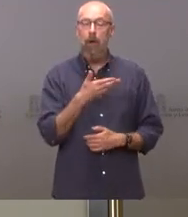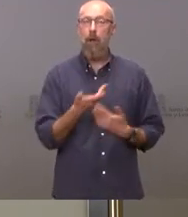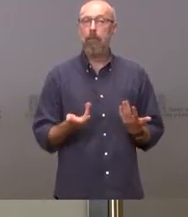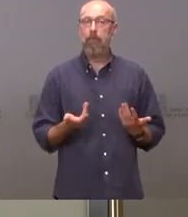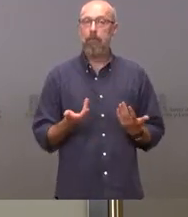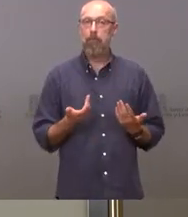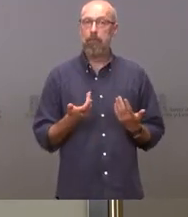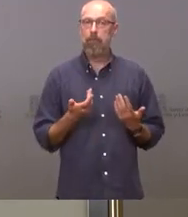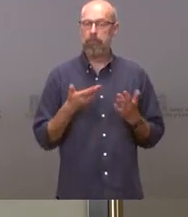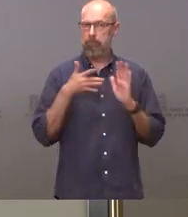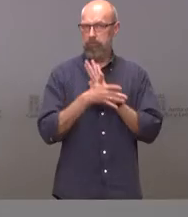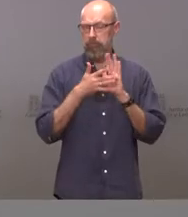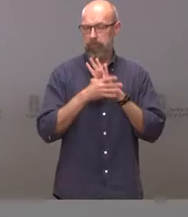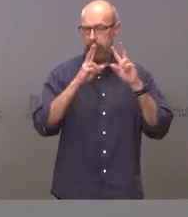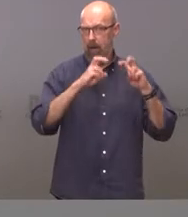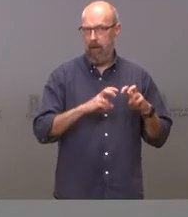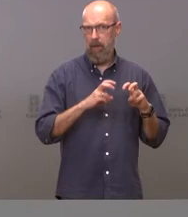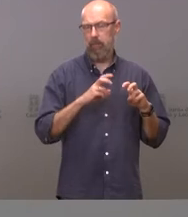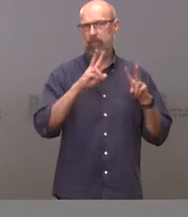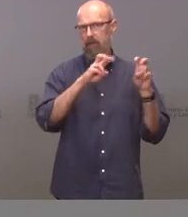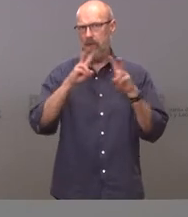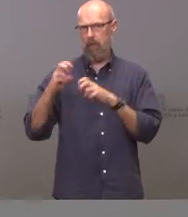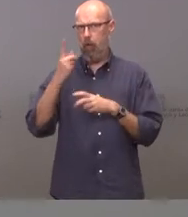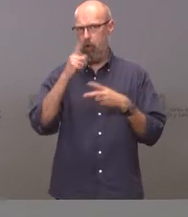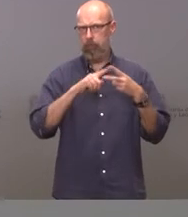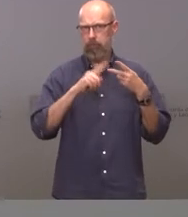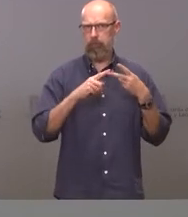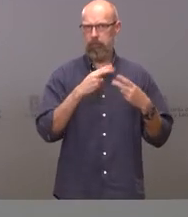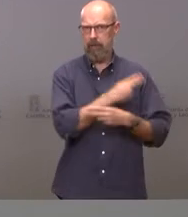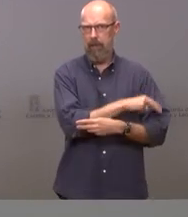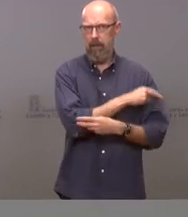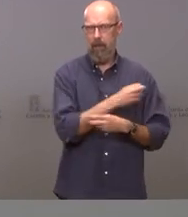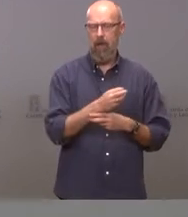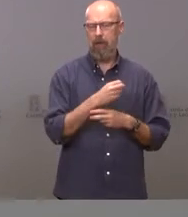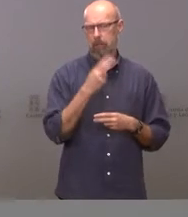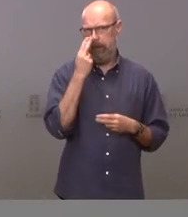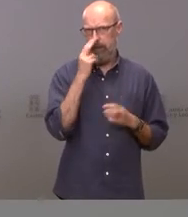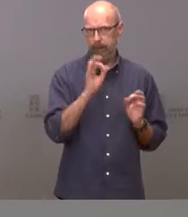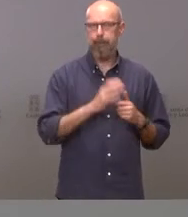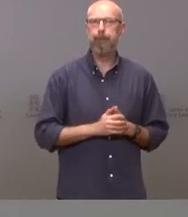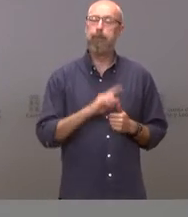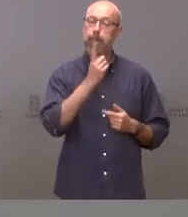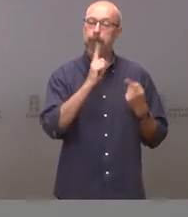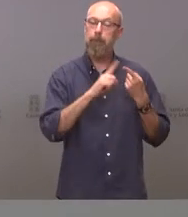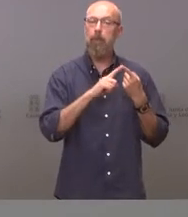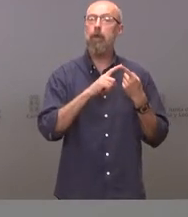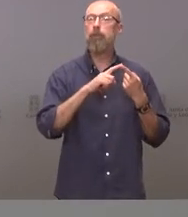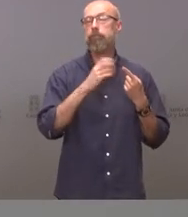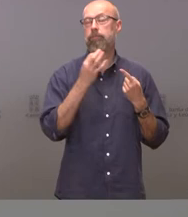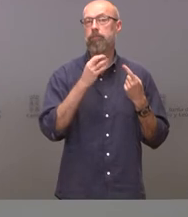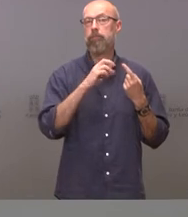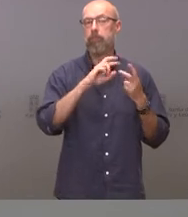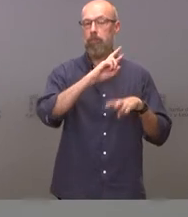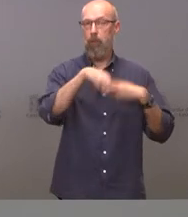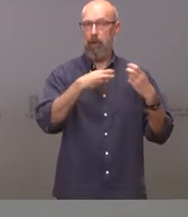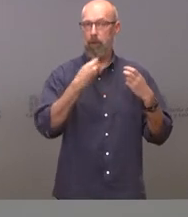analizar dos asuntos sanitarios que son del máximo interés. Es, en primer lugar, la modificación de